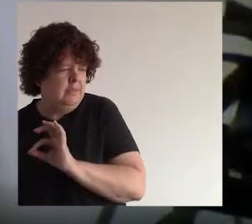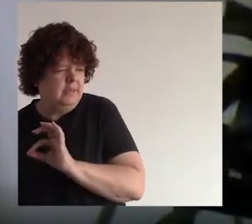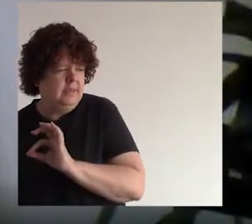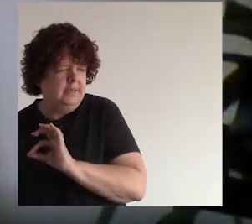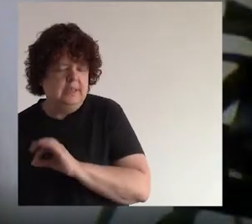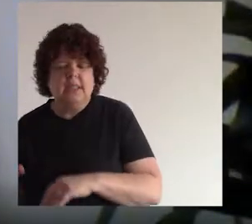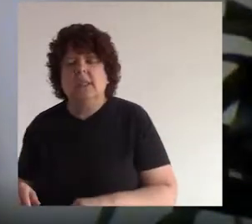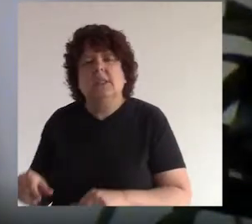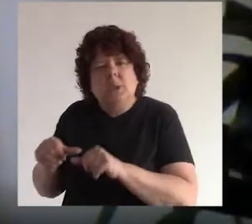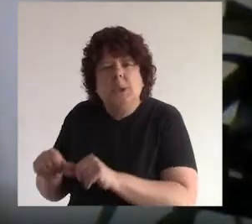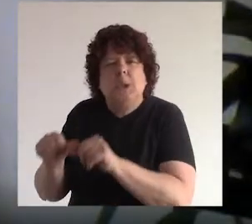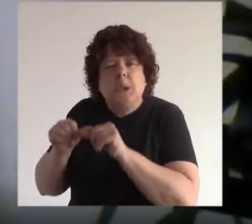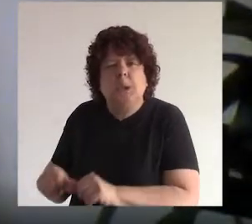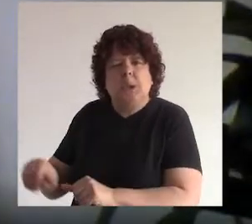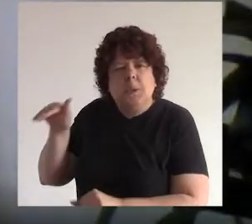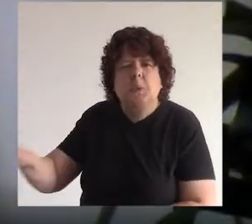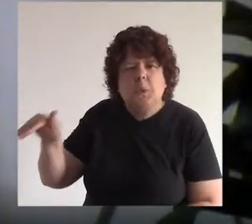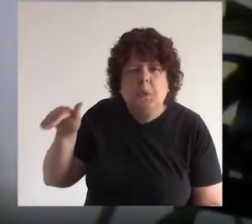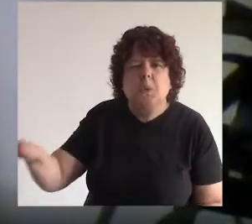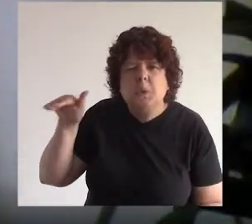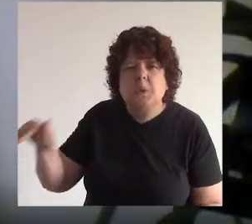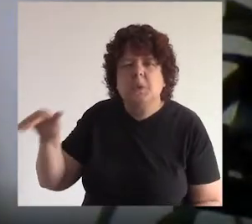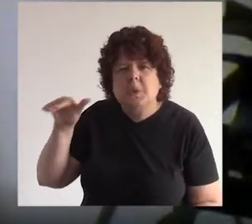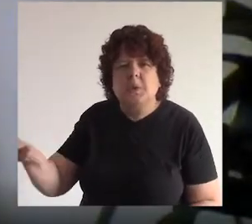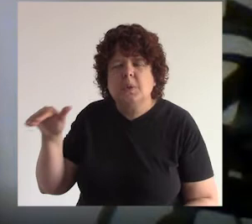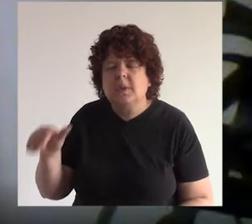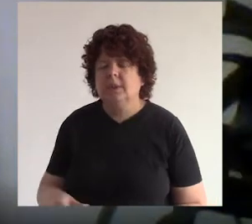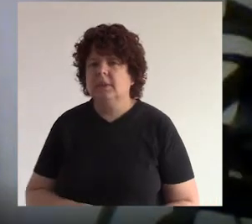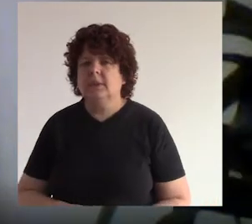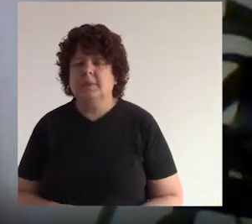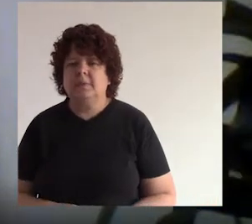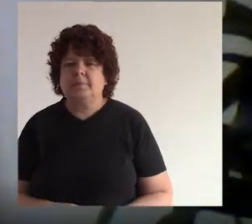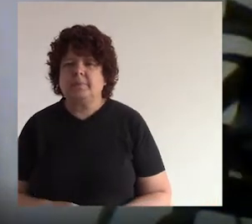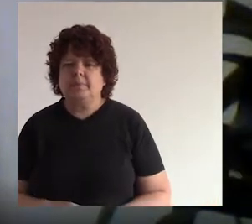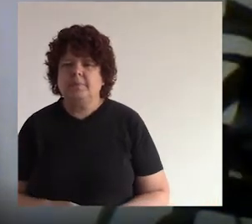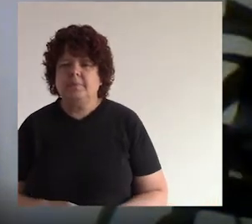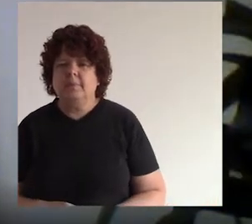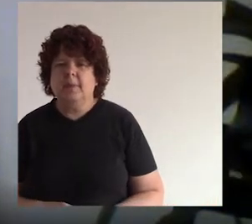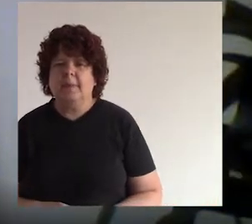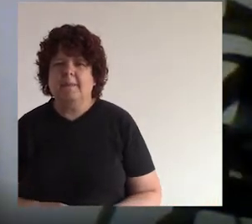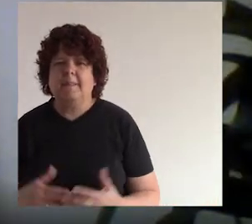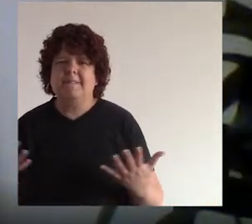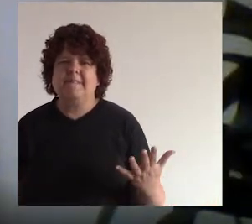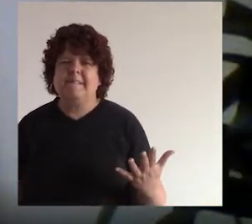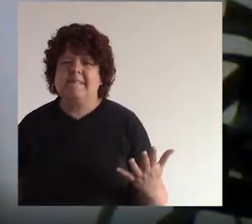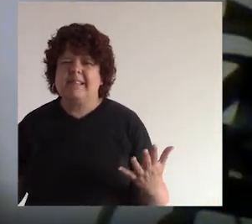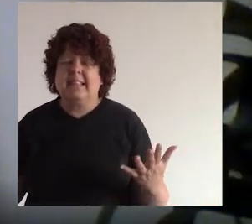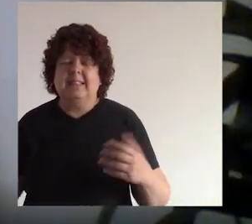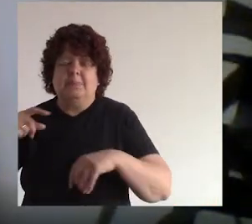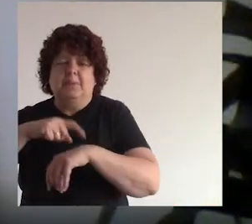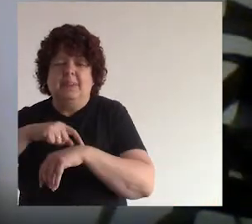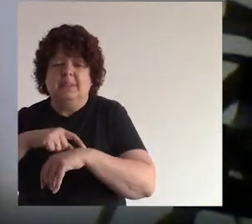y el señor sigue insistiendo y sigue insistiendo que quiere que le compre un gorro entonces